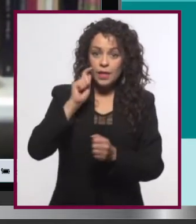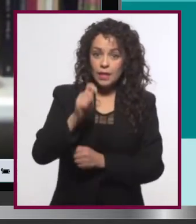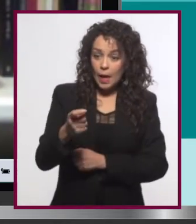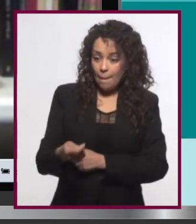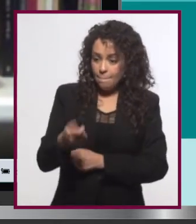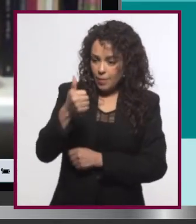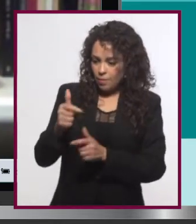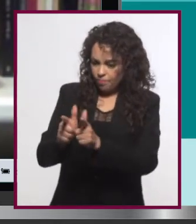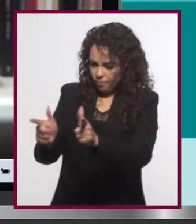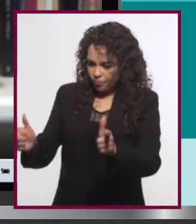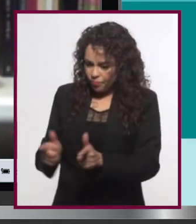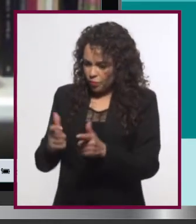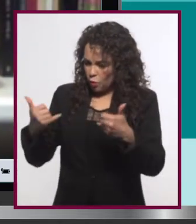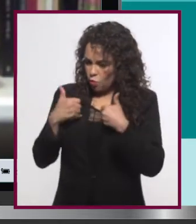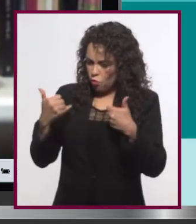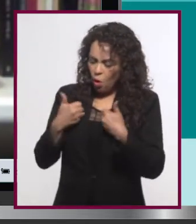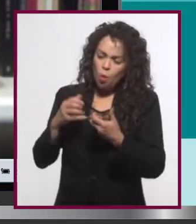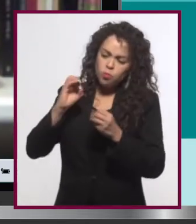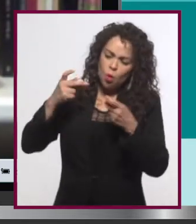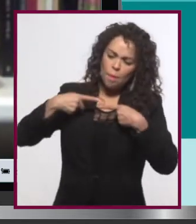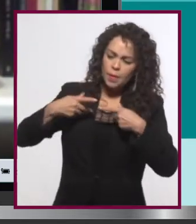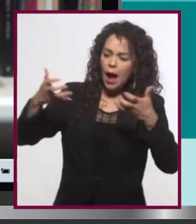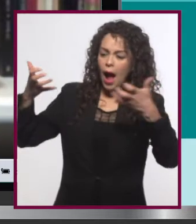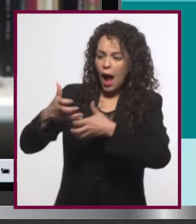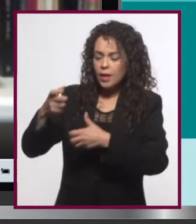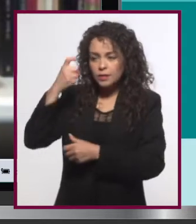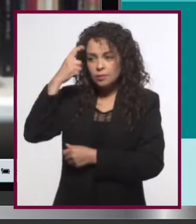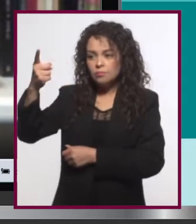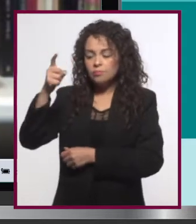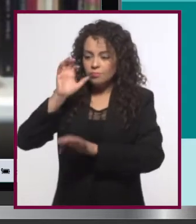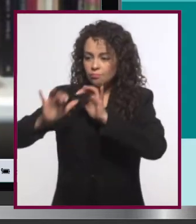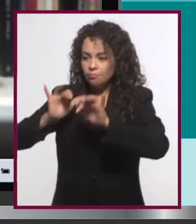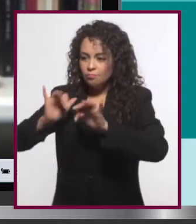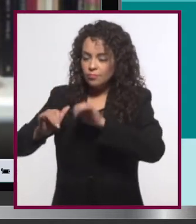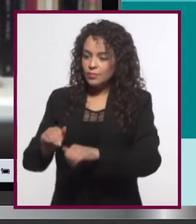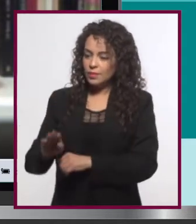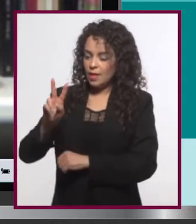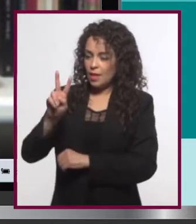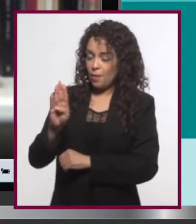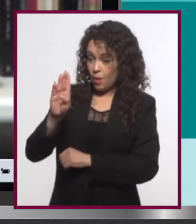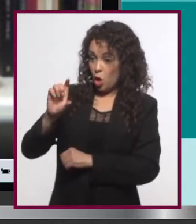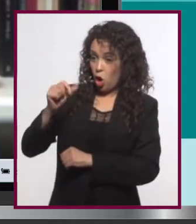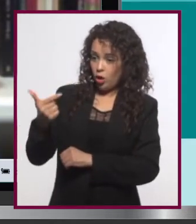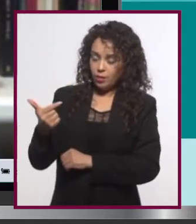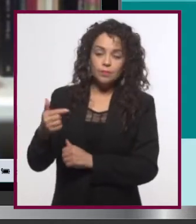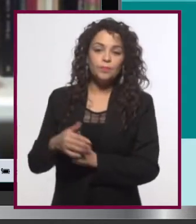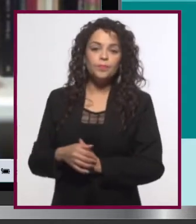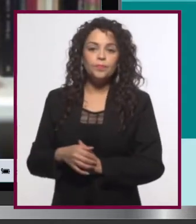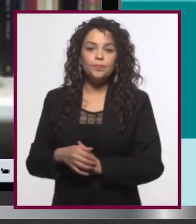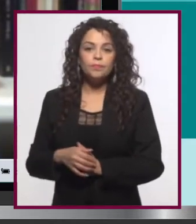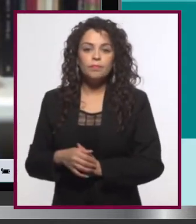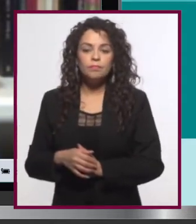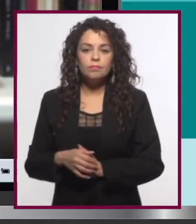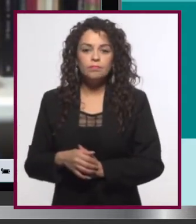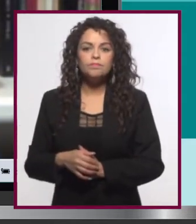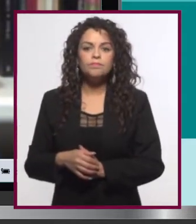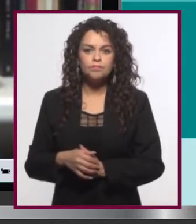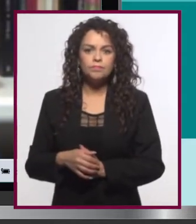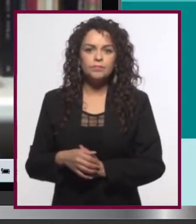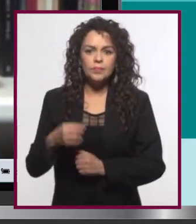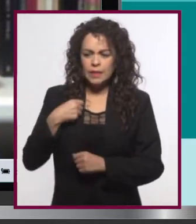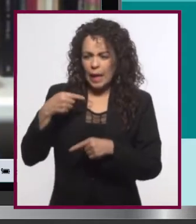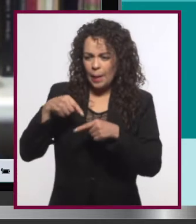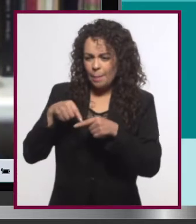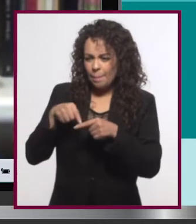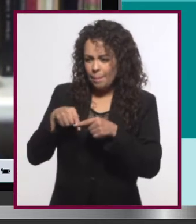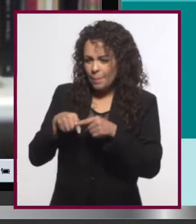de blogueros, de escritores en línea que estaba ahí metida haciendo cosas. Tuve un par de comienzos